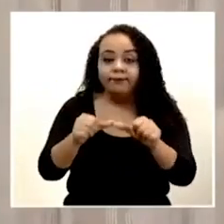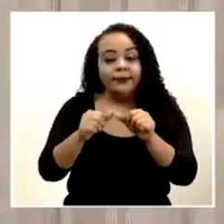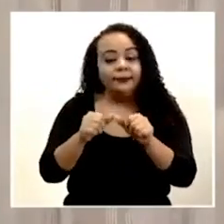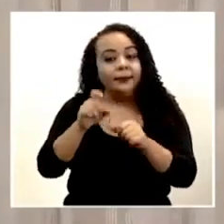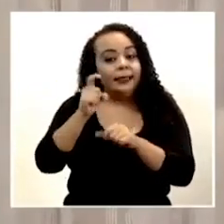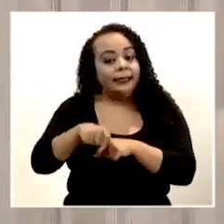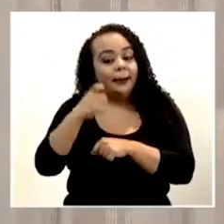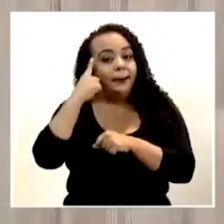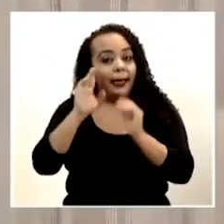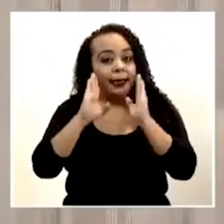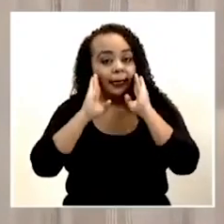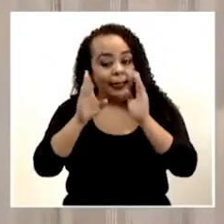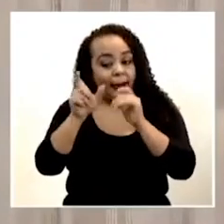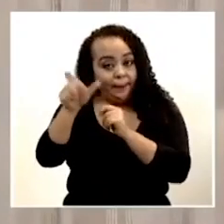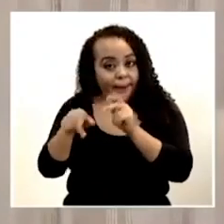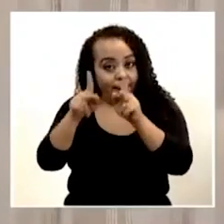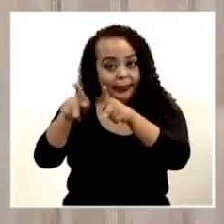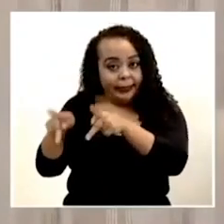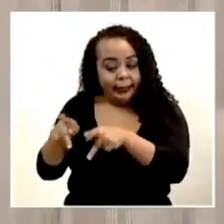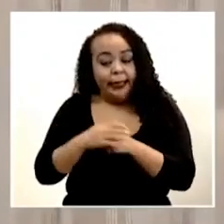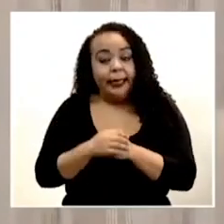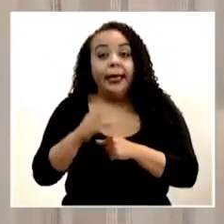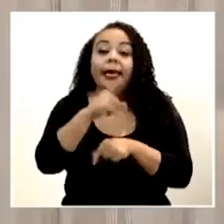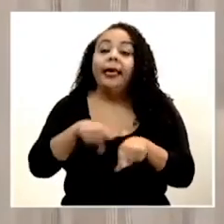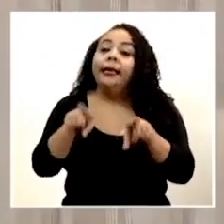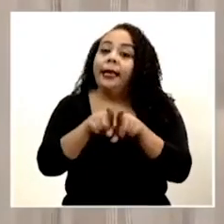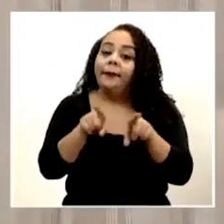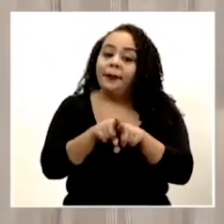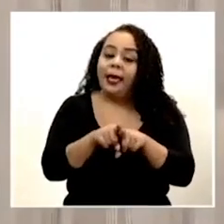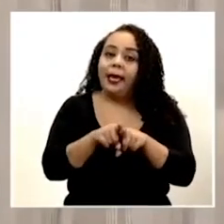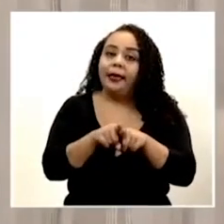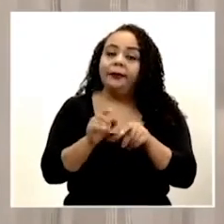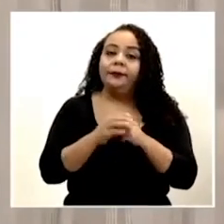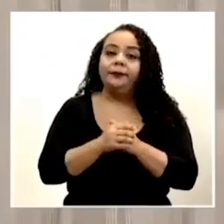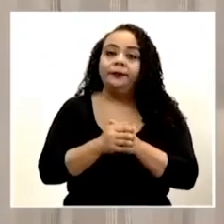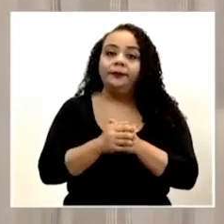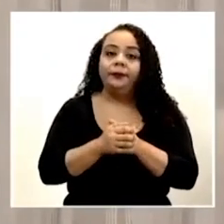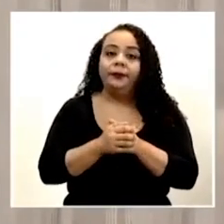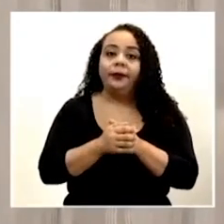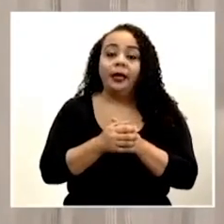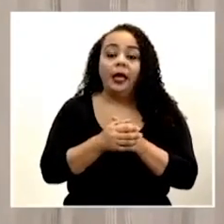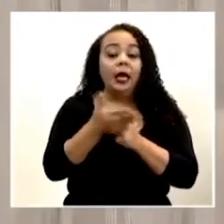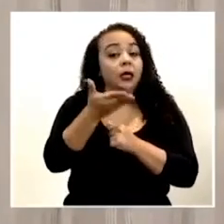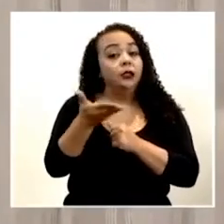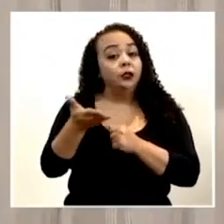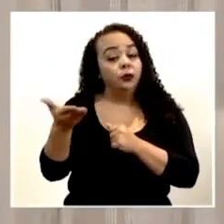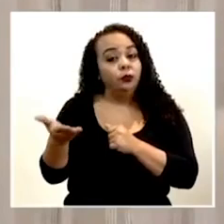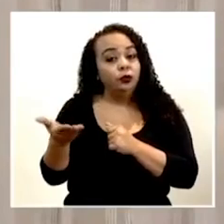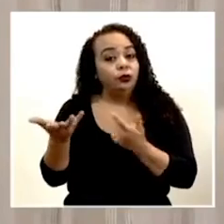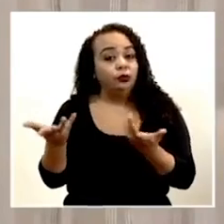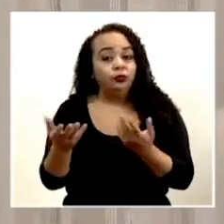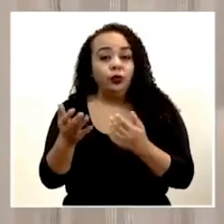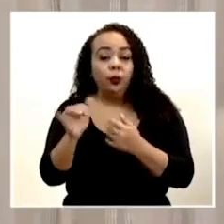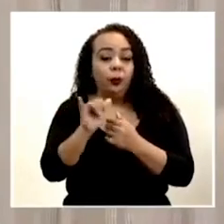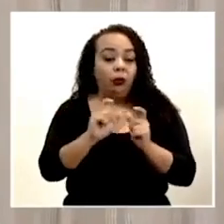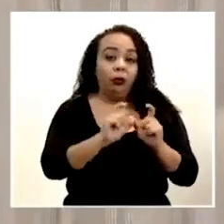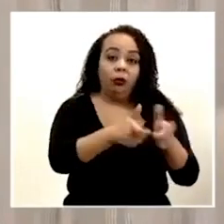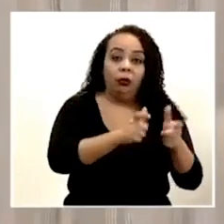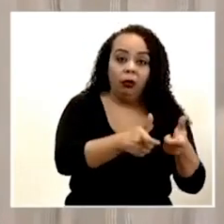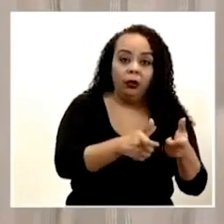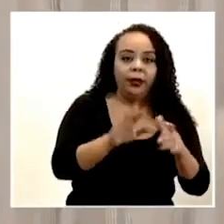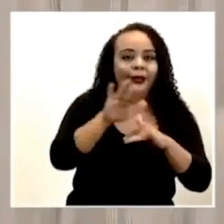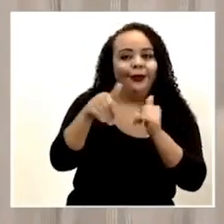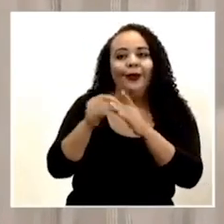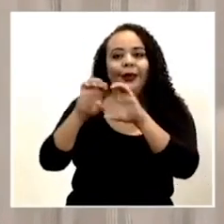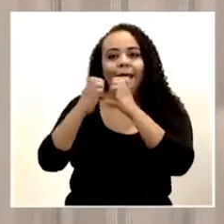atender un paciente. Así como insumos que son desechables, por ejemplo, todo ese